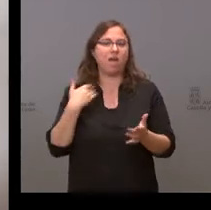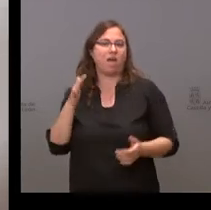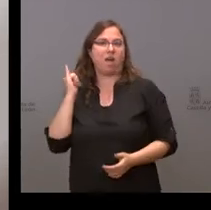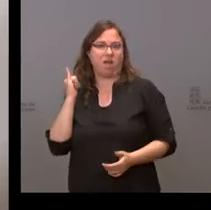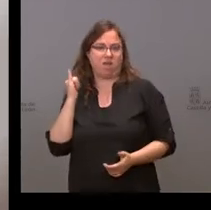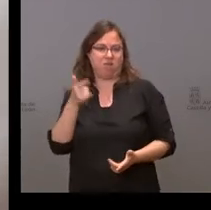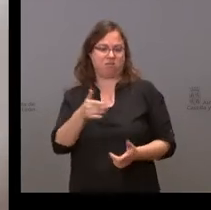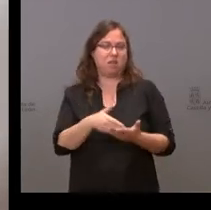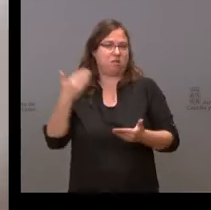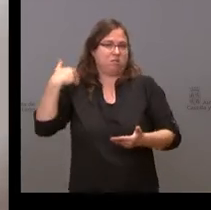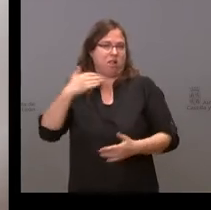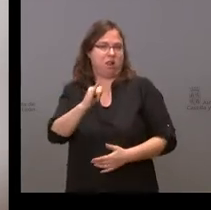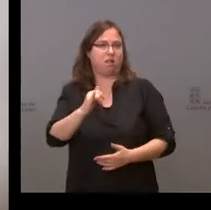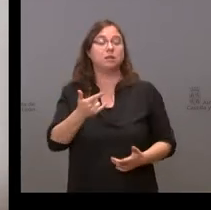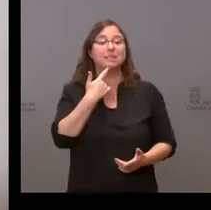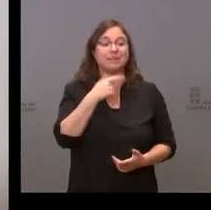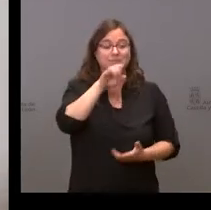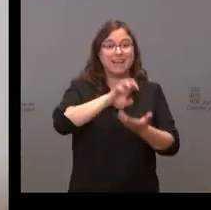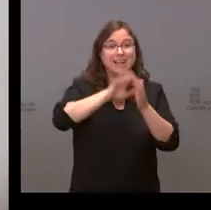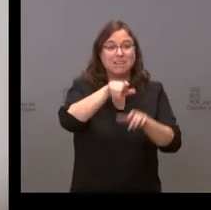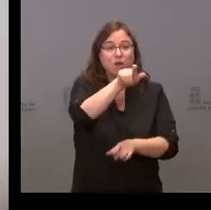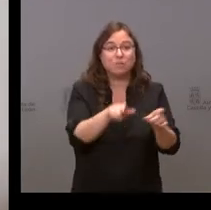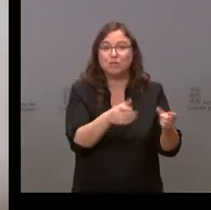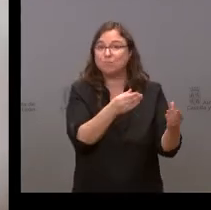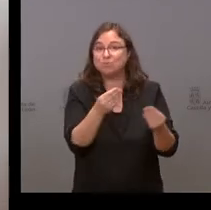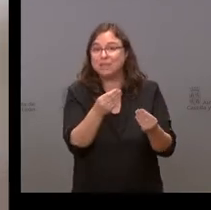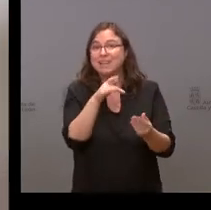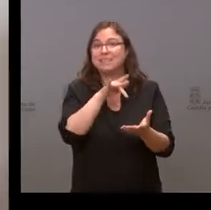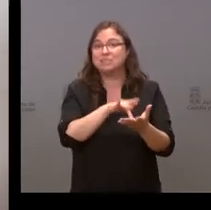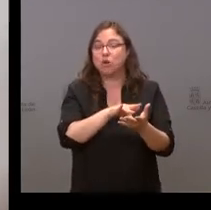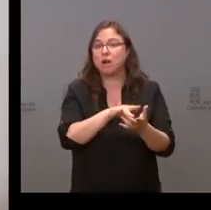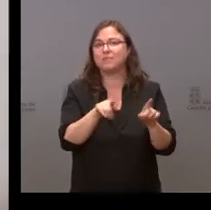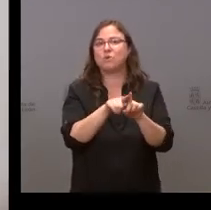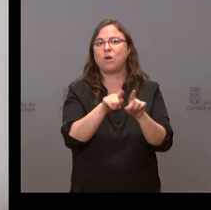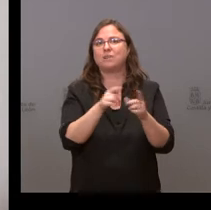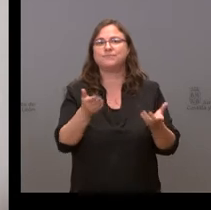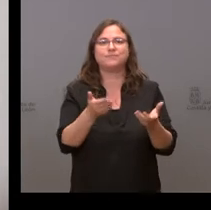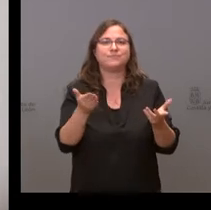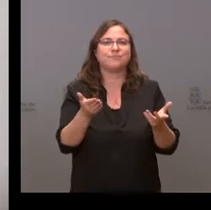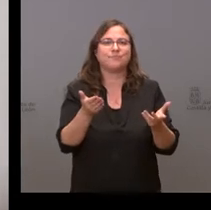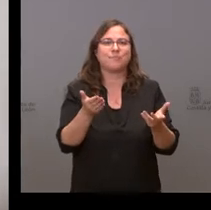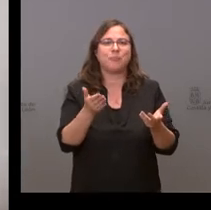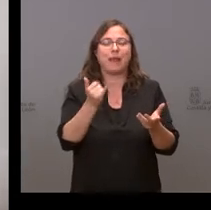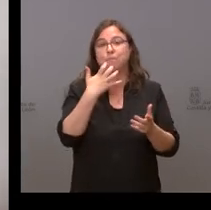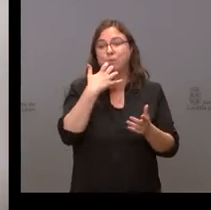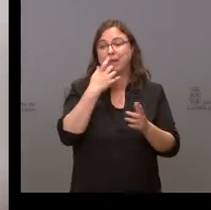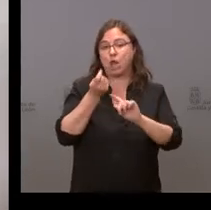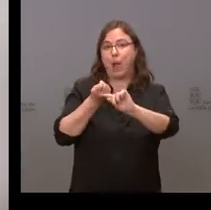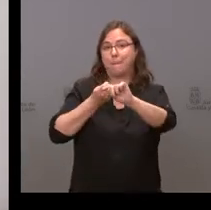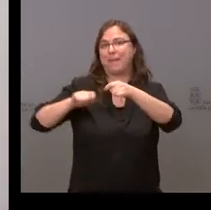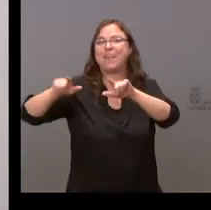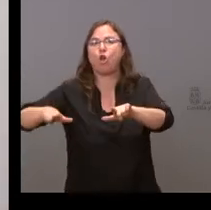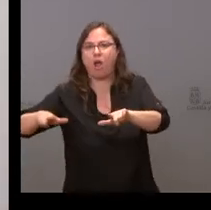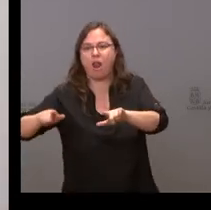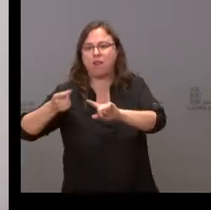En Castilla y León hay muchos empresarios que han dispuesto, han vendido locales para